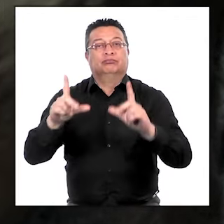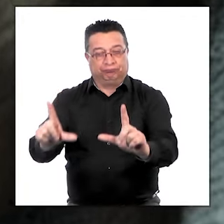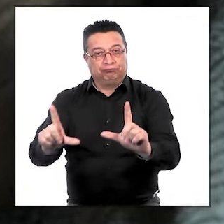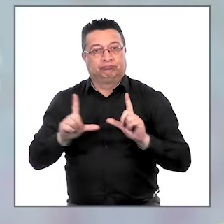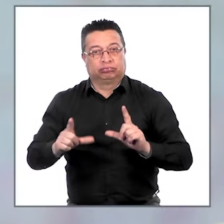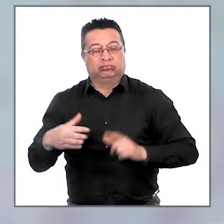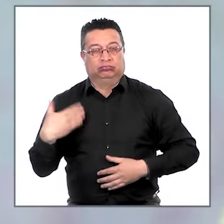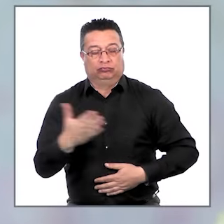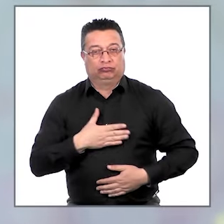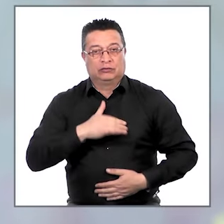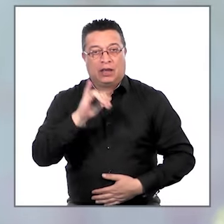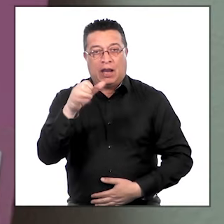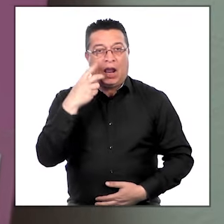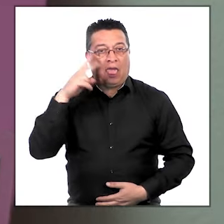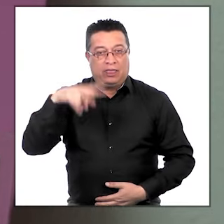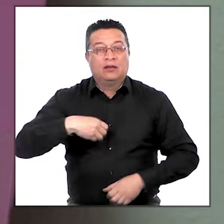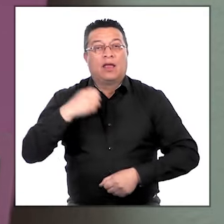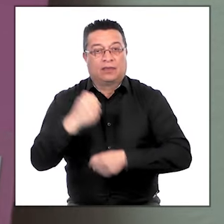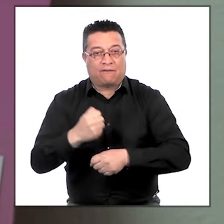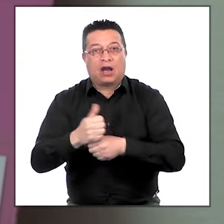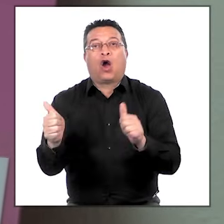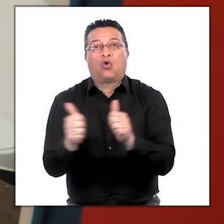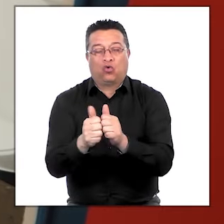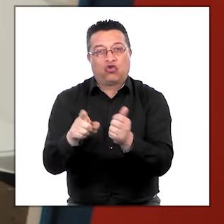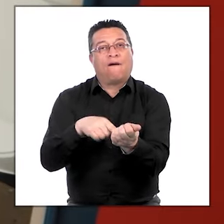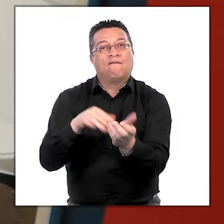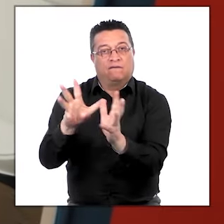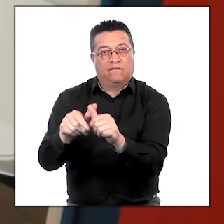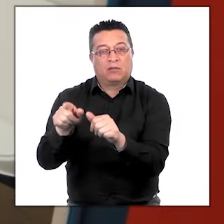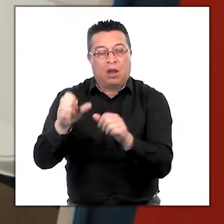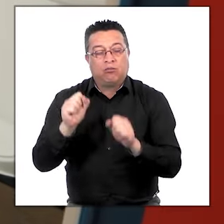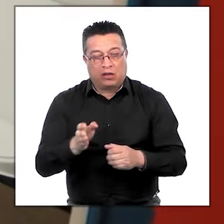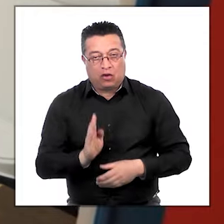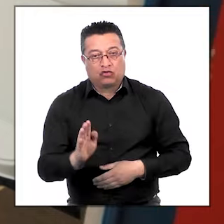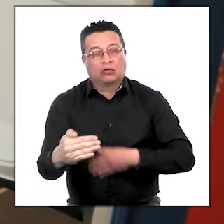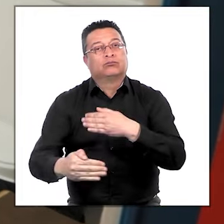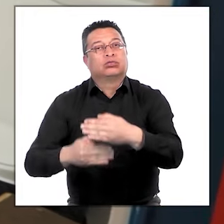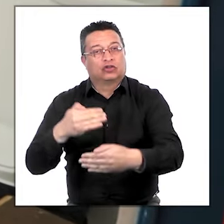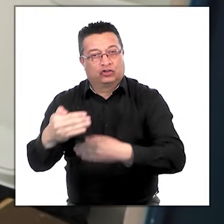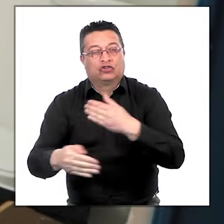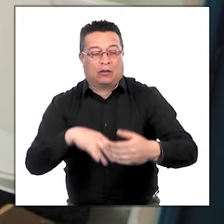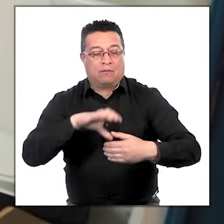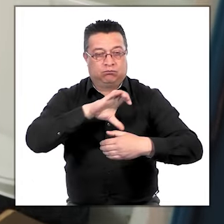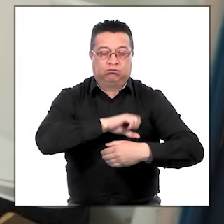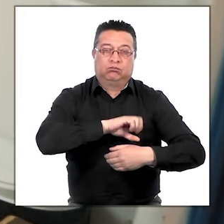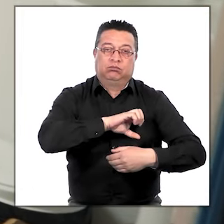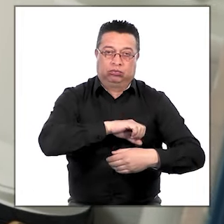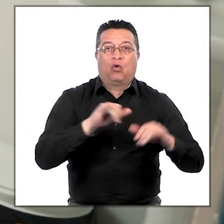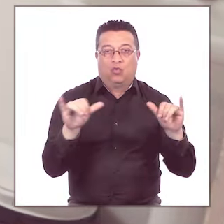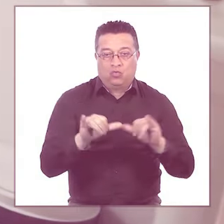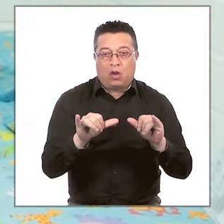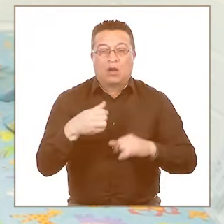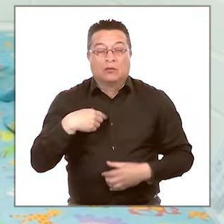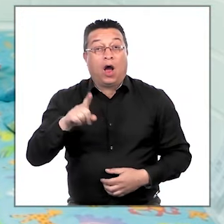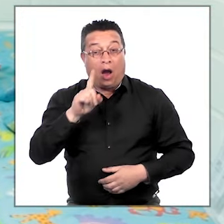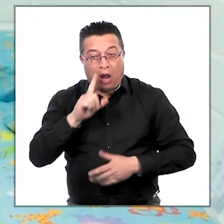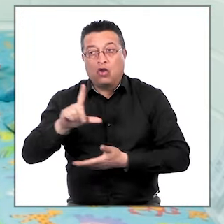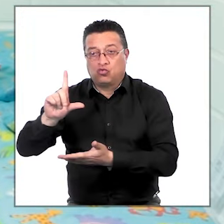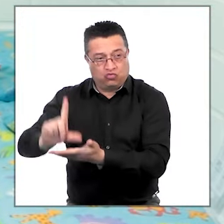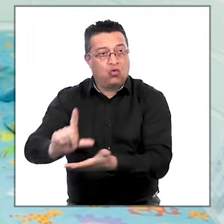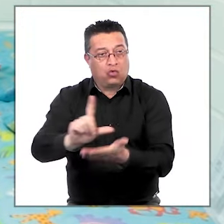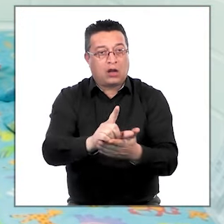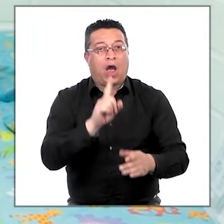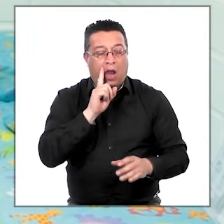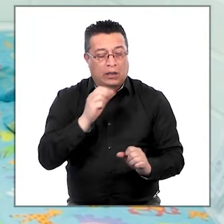somos un jardín que trabaja con la familia y permite que continúe su proceso de lactancia materna, tenemos los